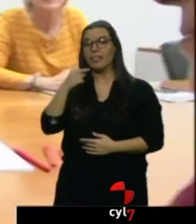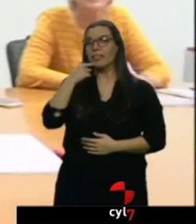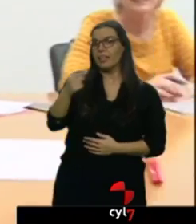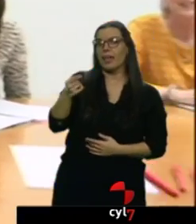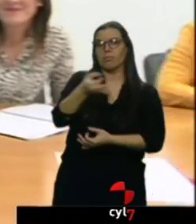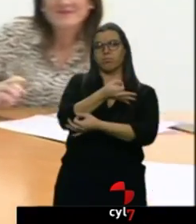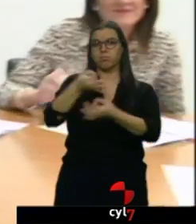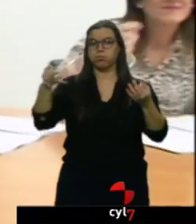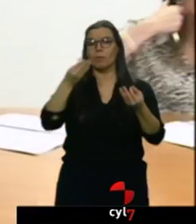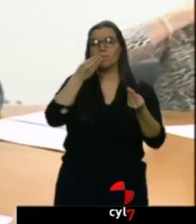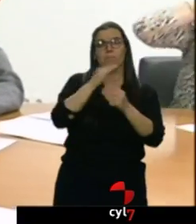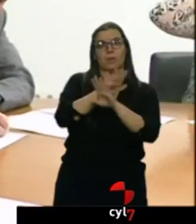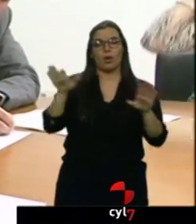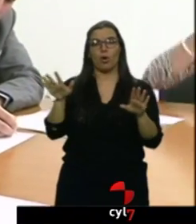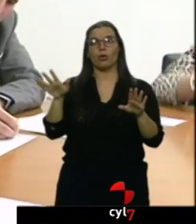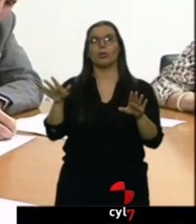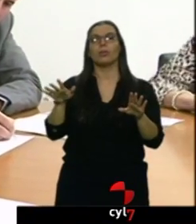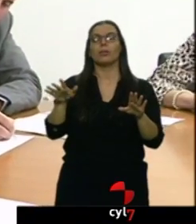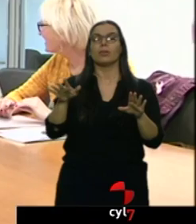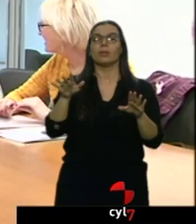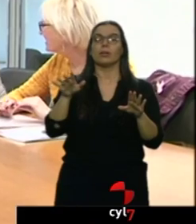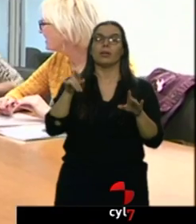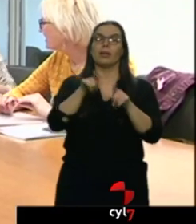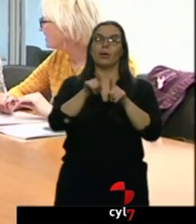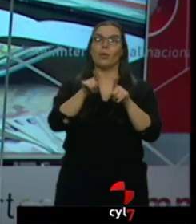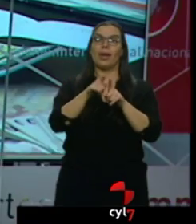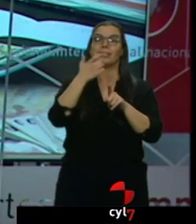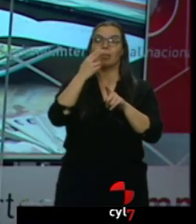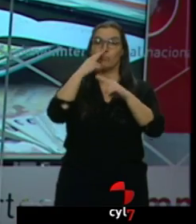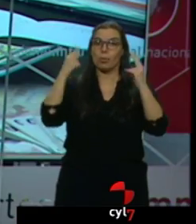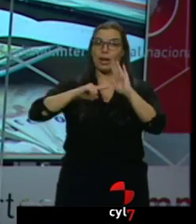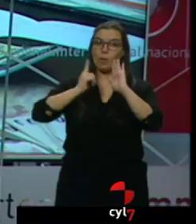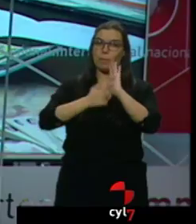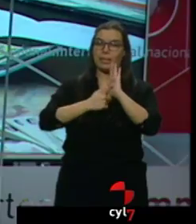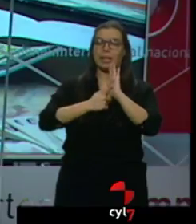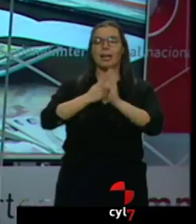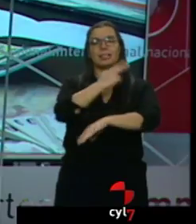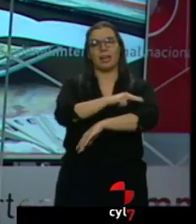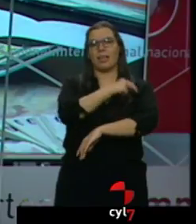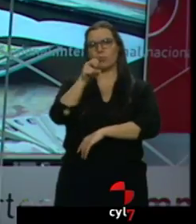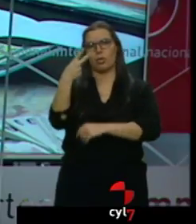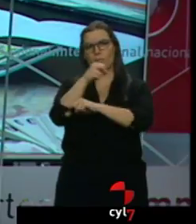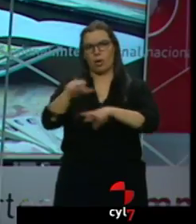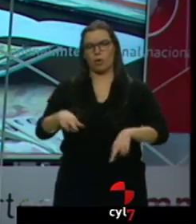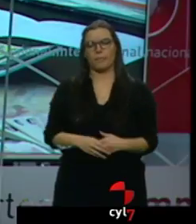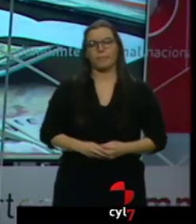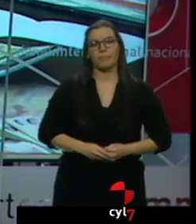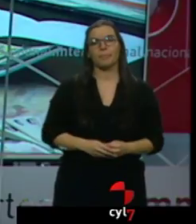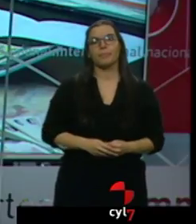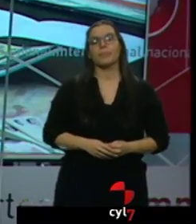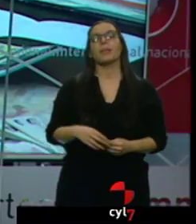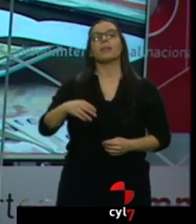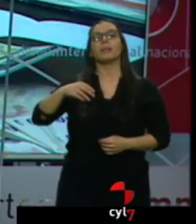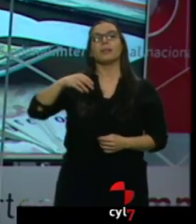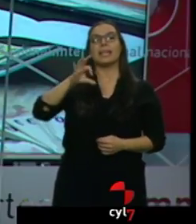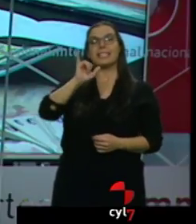eficiente la sanidad con alguna participación privada que la pública. La diputada por Valencia en el Congreso, Mariluz Martínez Seijo, pidió